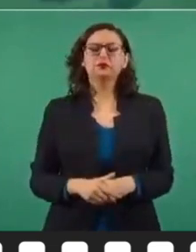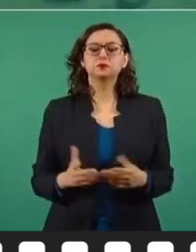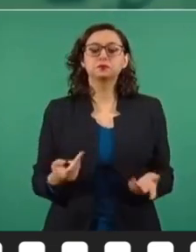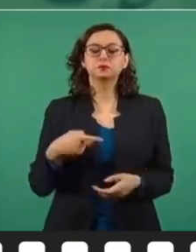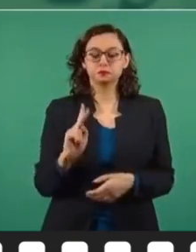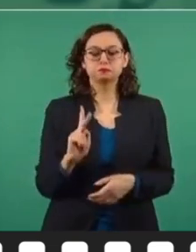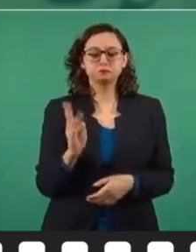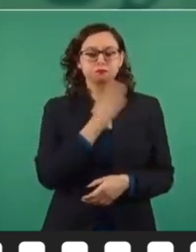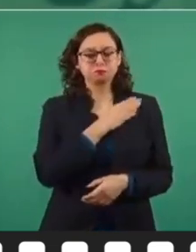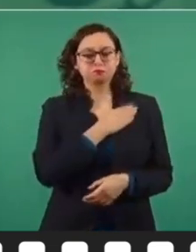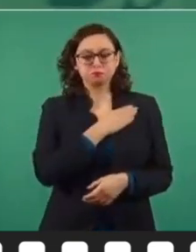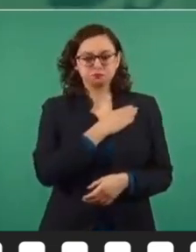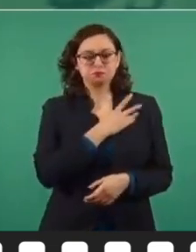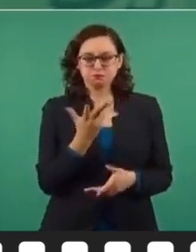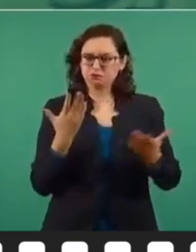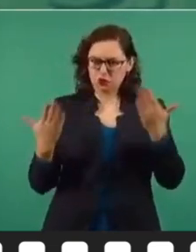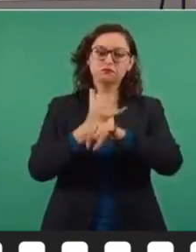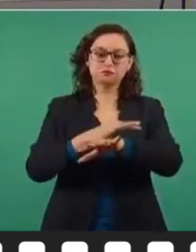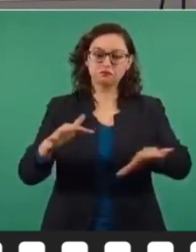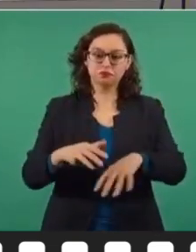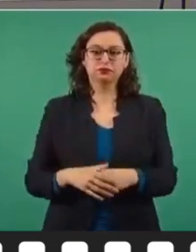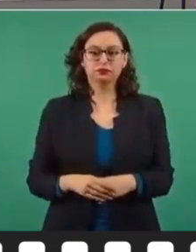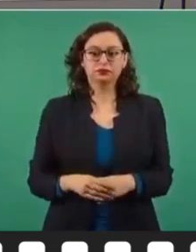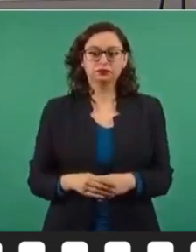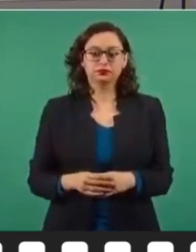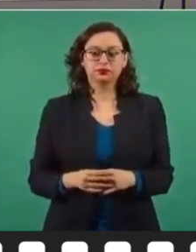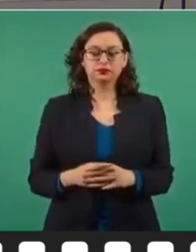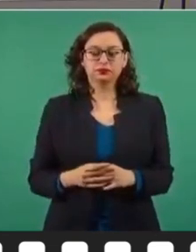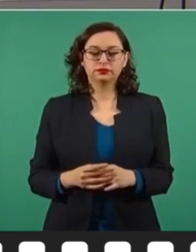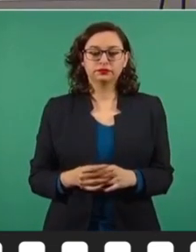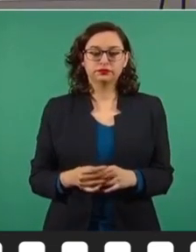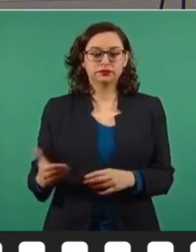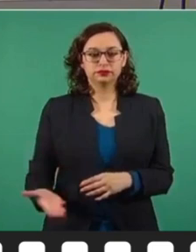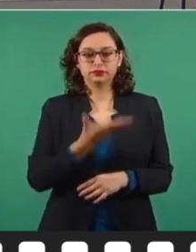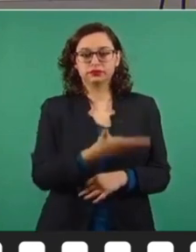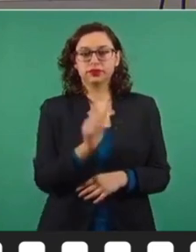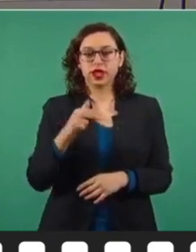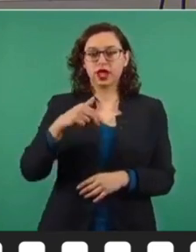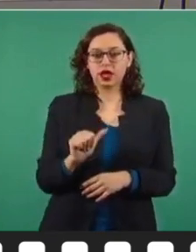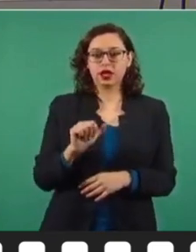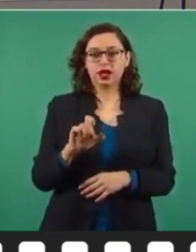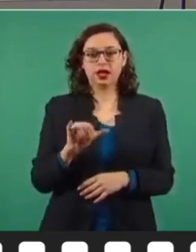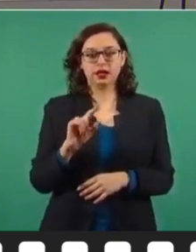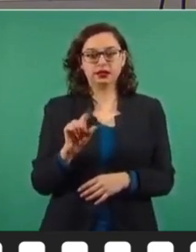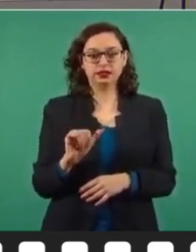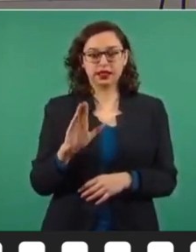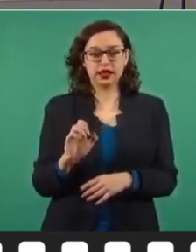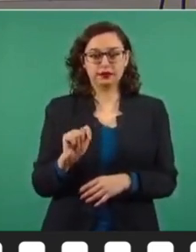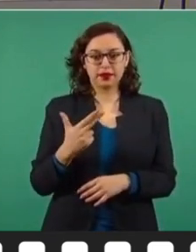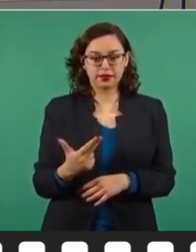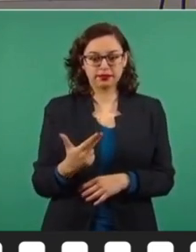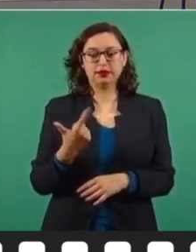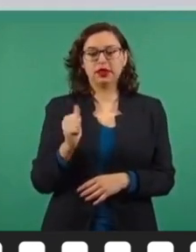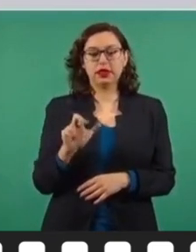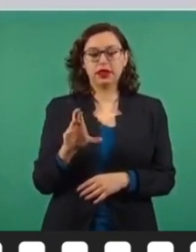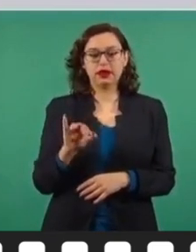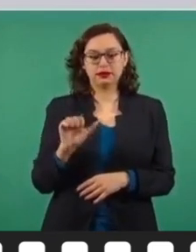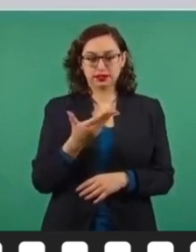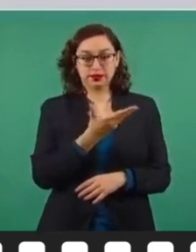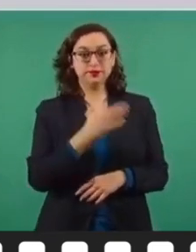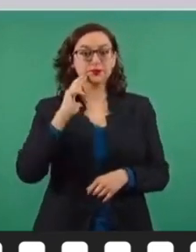muy bueno para consolidar la democracia. Decidió que Ana Elizabeth García Vilchis sea la